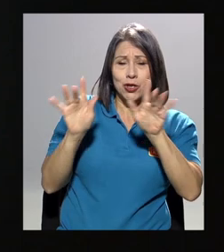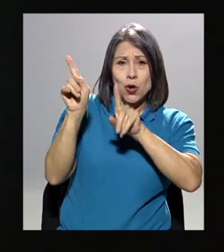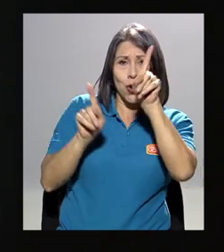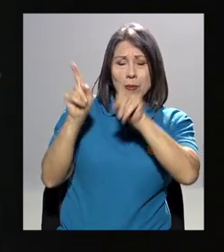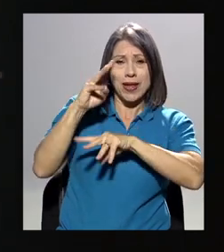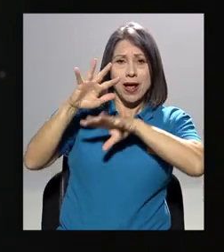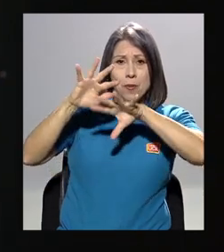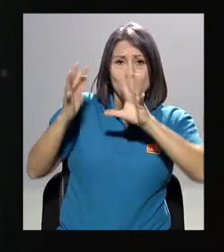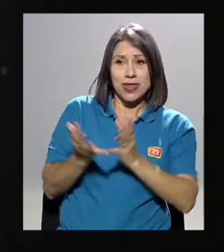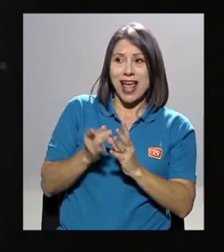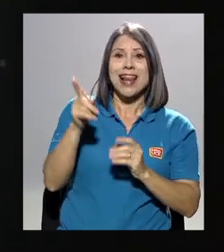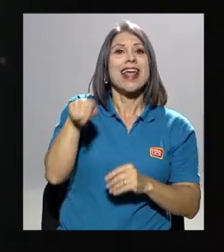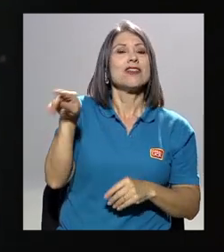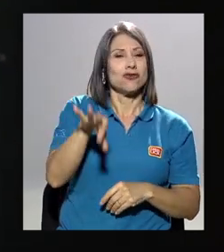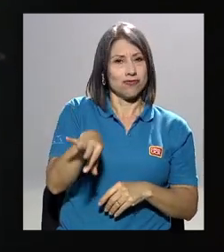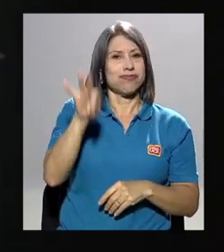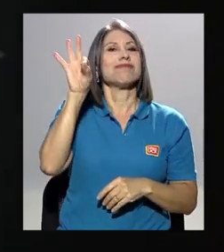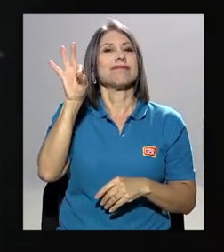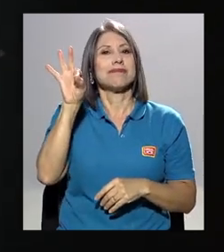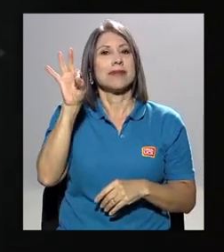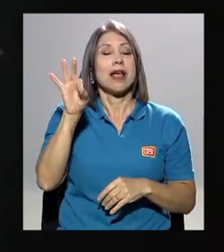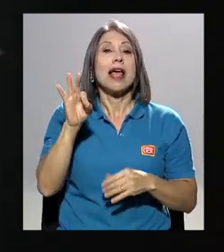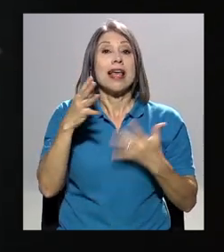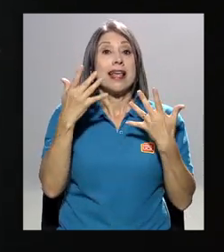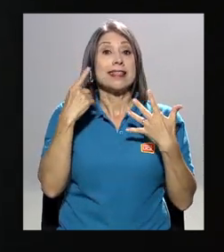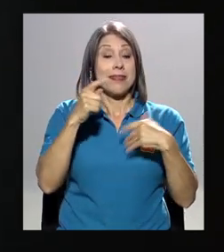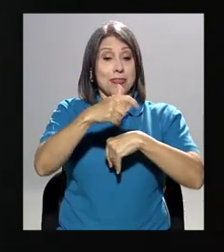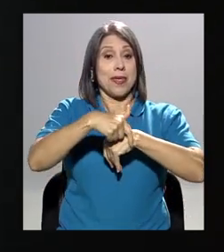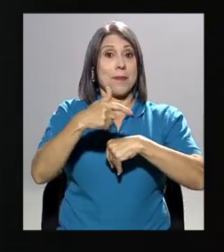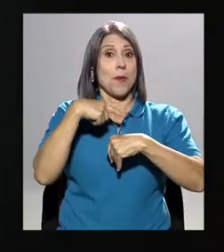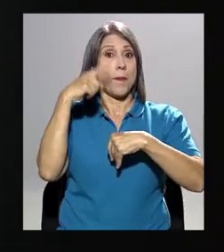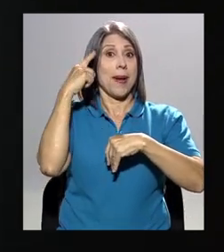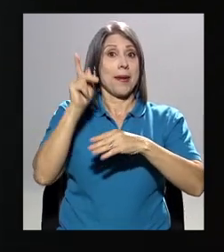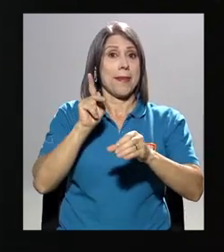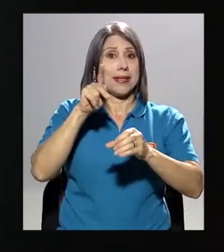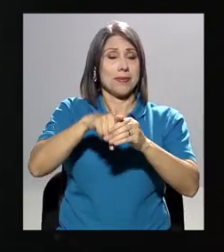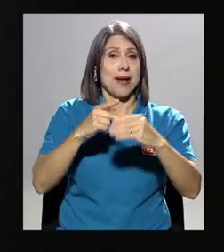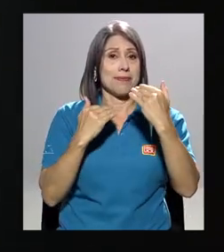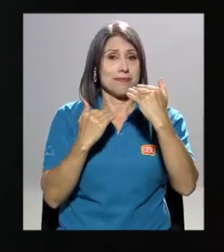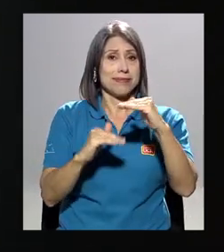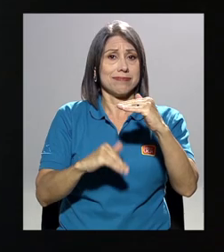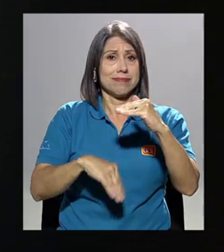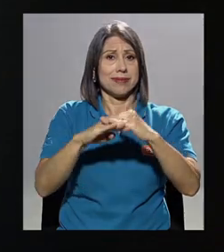palabra. La convocatoria para participar cierra el 13 de octubre.